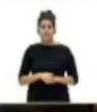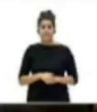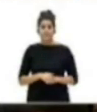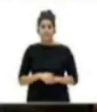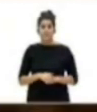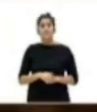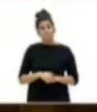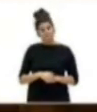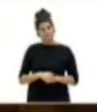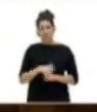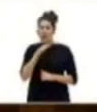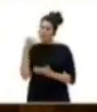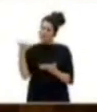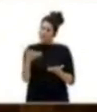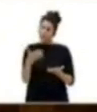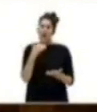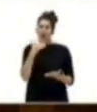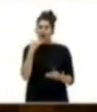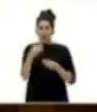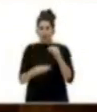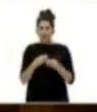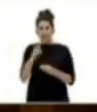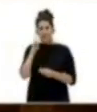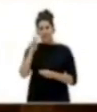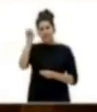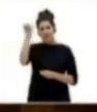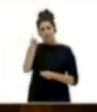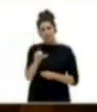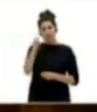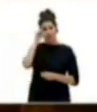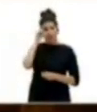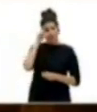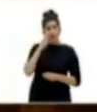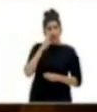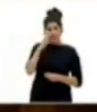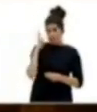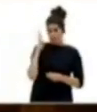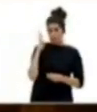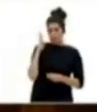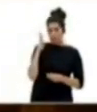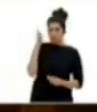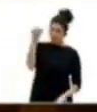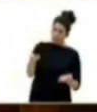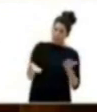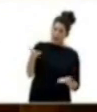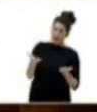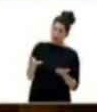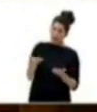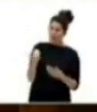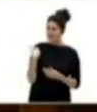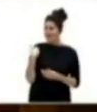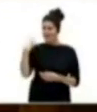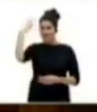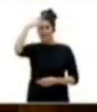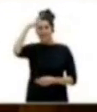Les invito a que hagan un ejercicio y vean el discurso de Paulino Rivera hace cuatro años y compárenlo con el de ayer, con el del señor